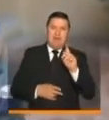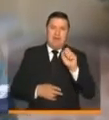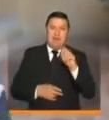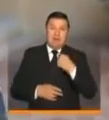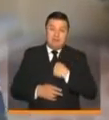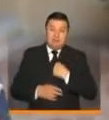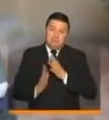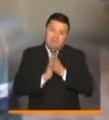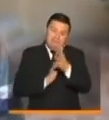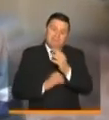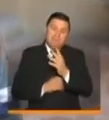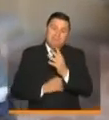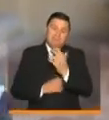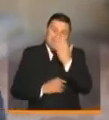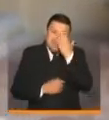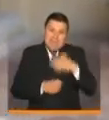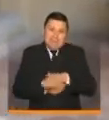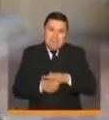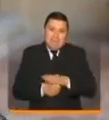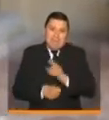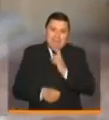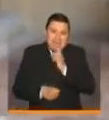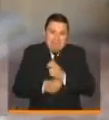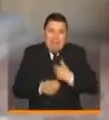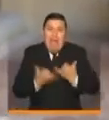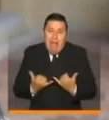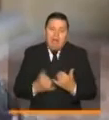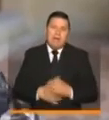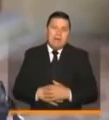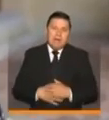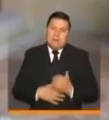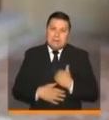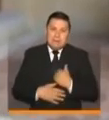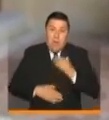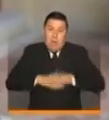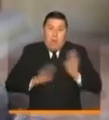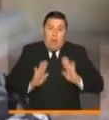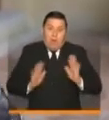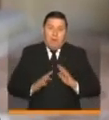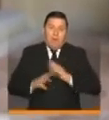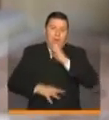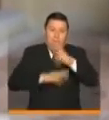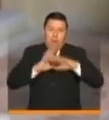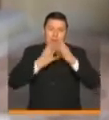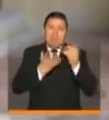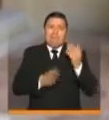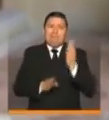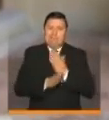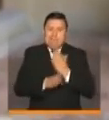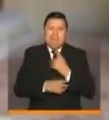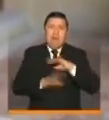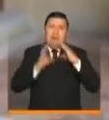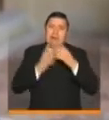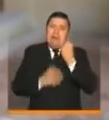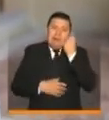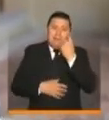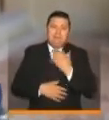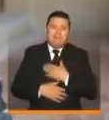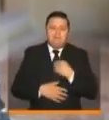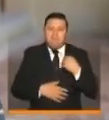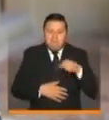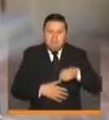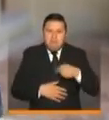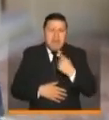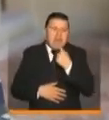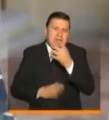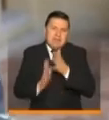hablarle de toda esta situación. Sé que estamos pasando por un momento difícil. No somos culpables. El mundo está pasando por toda esta situación. Vengo a